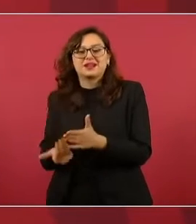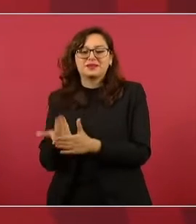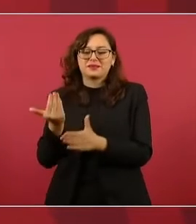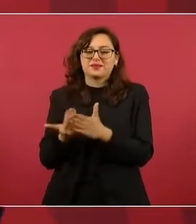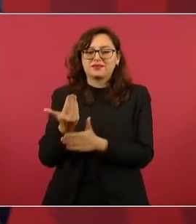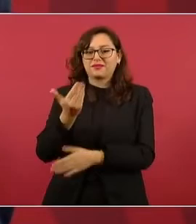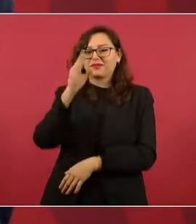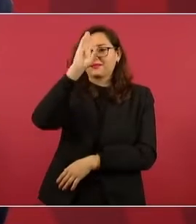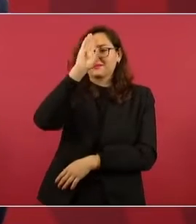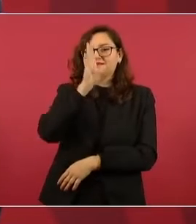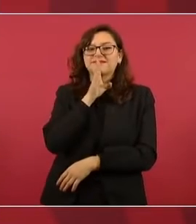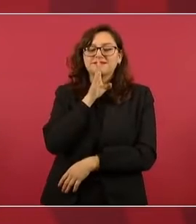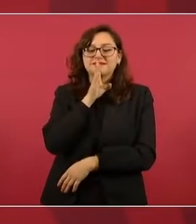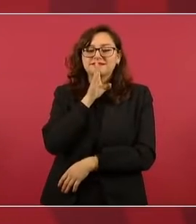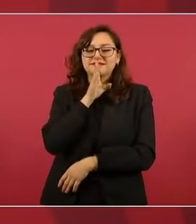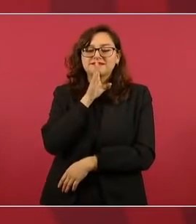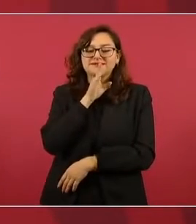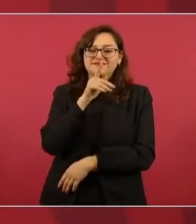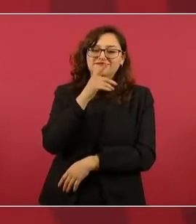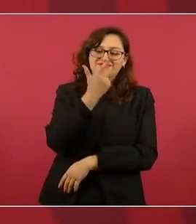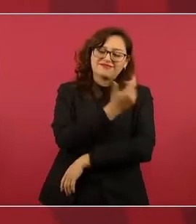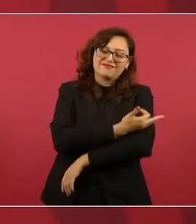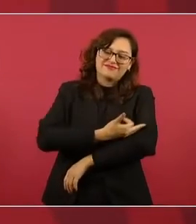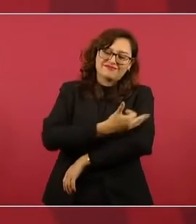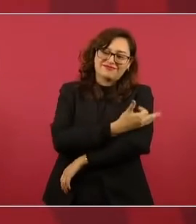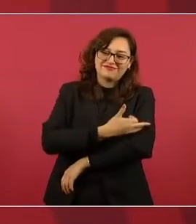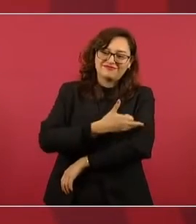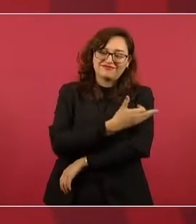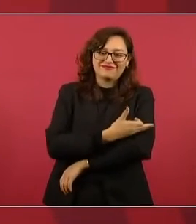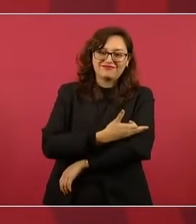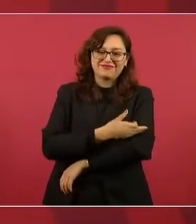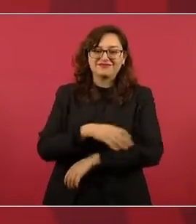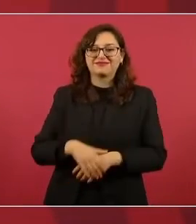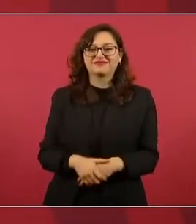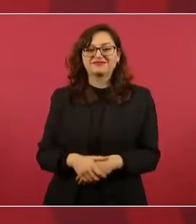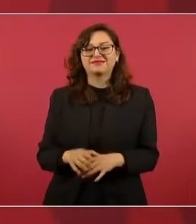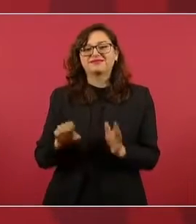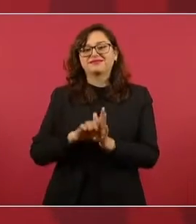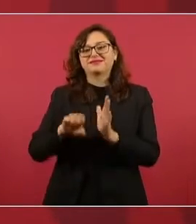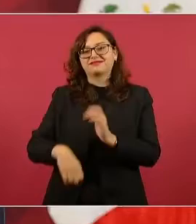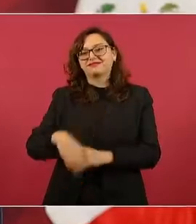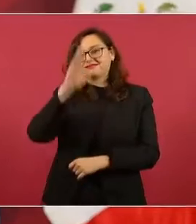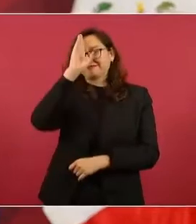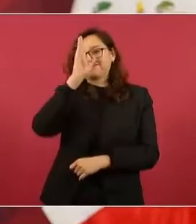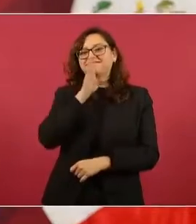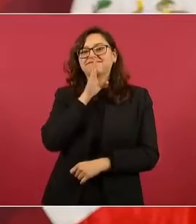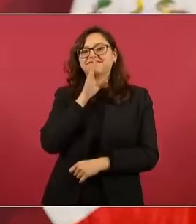al mediodía y a la tarde. Por ejemplo, al mediodía, a la una,